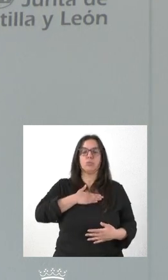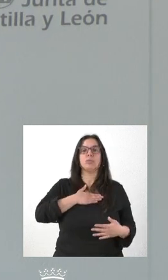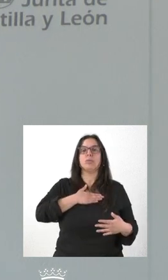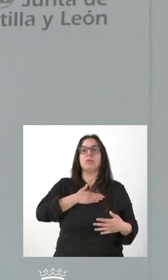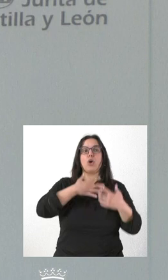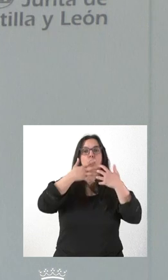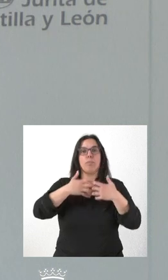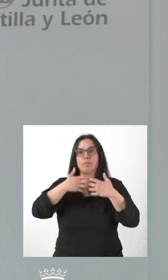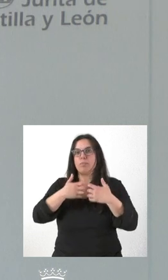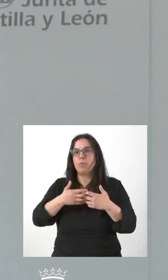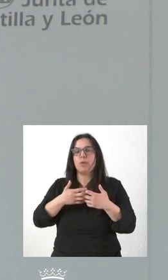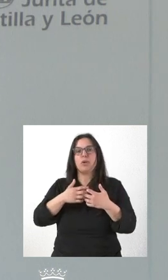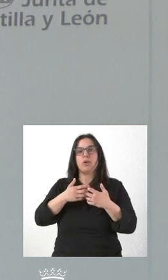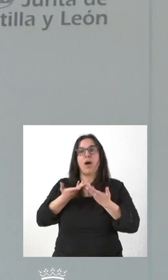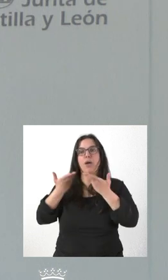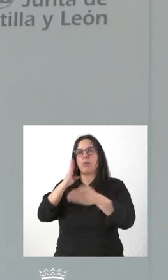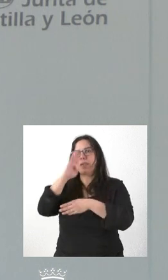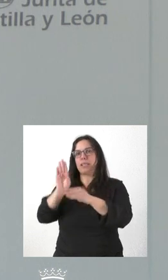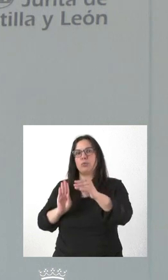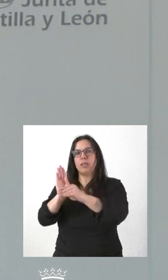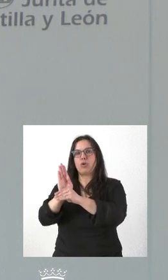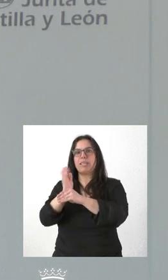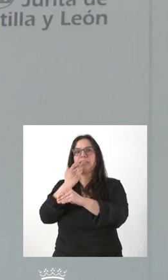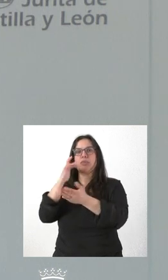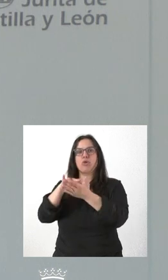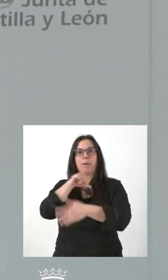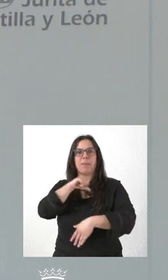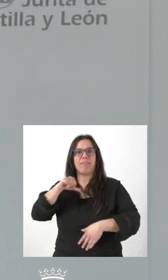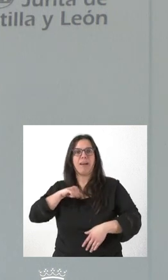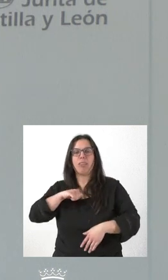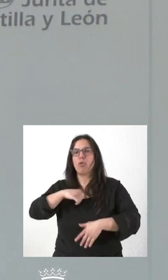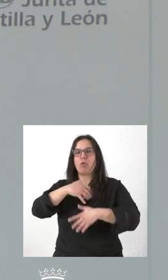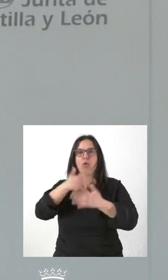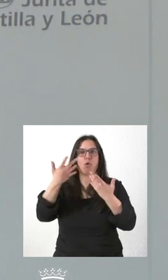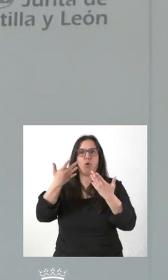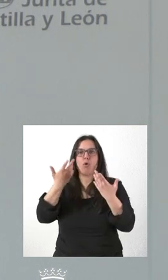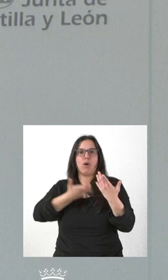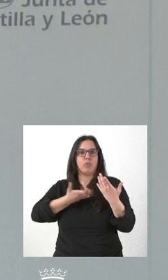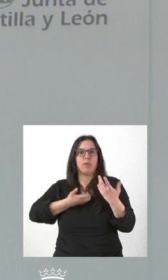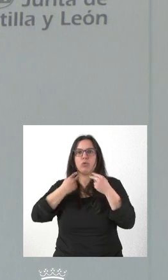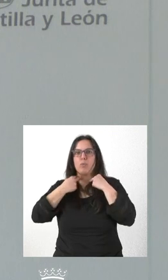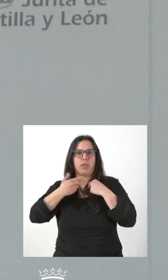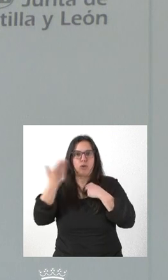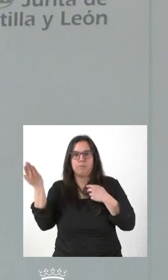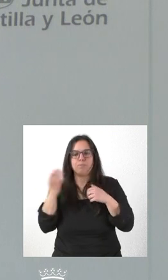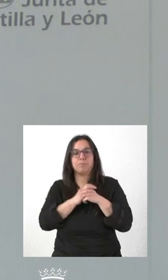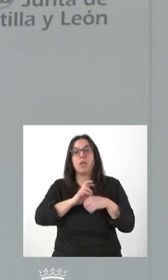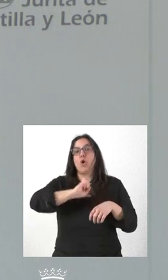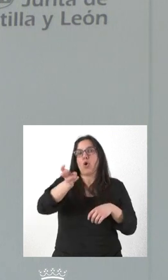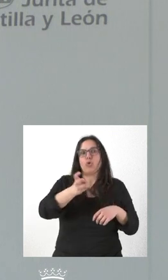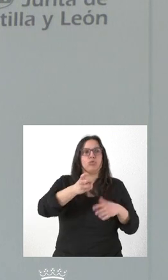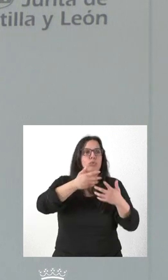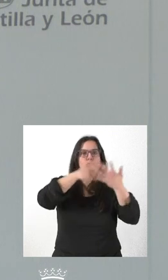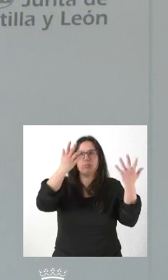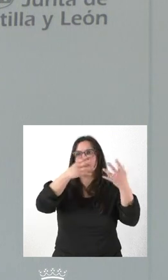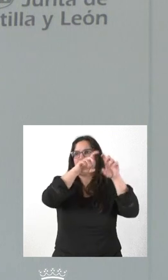como en ayuda directa mediante subvenciones a polígonos que son desarrollados por entidades locales. Luego hay otros polígonos privados de